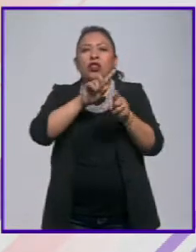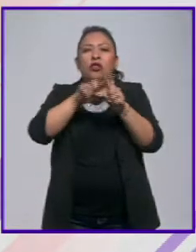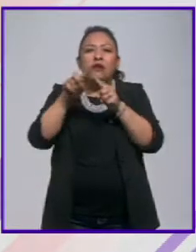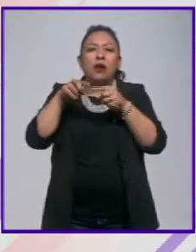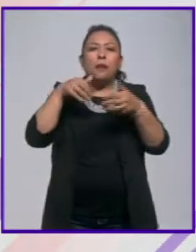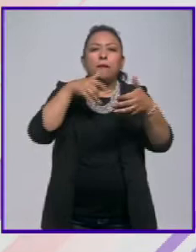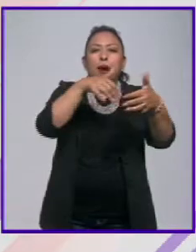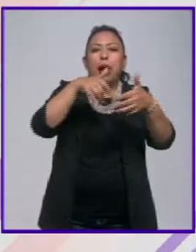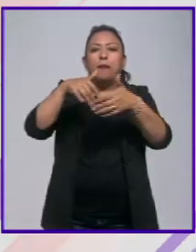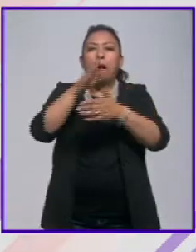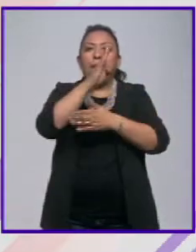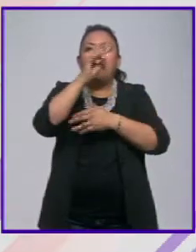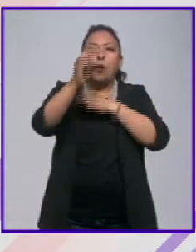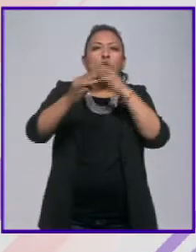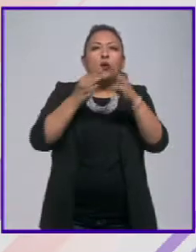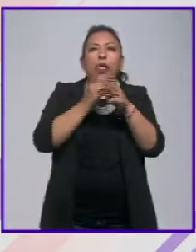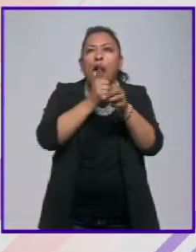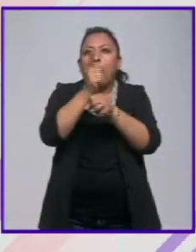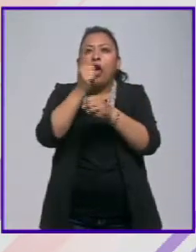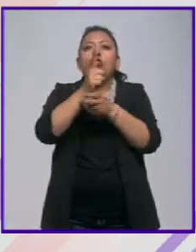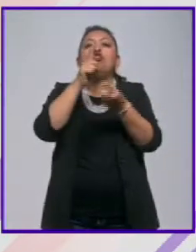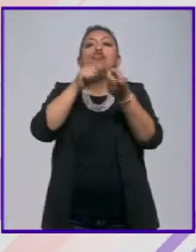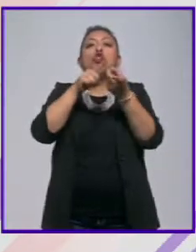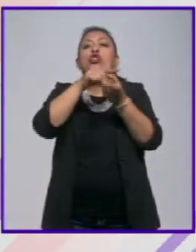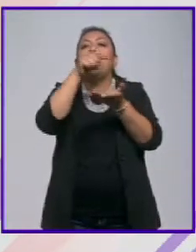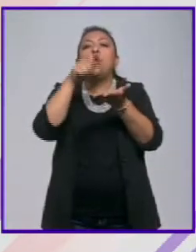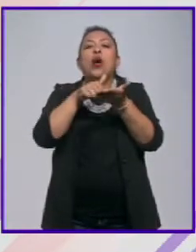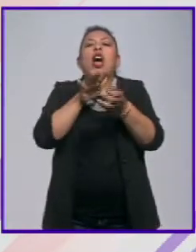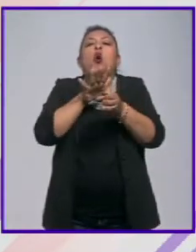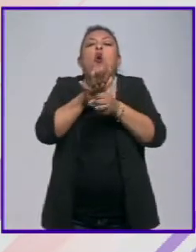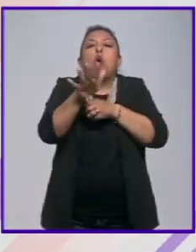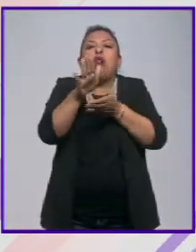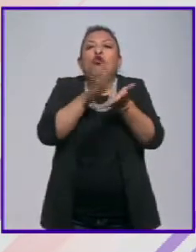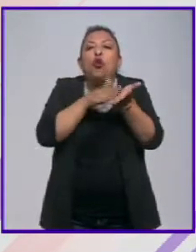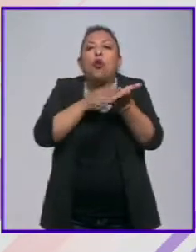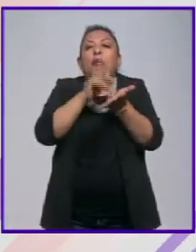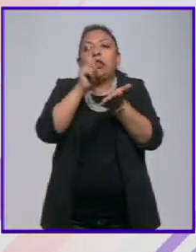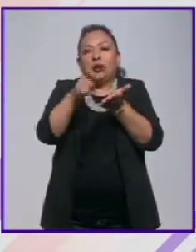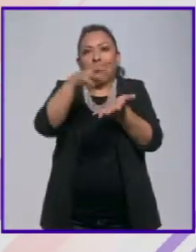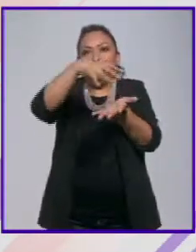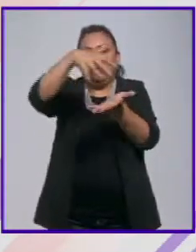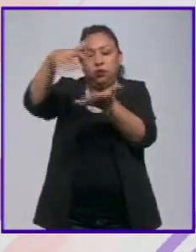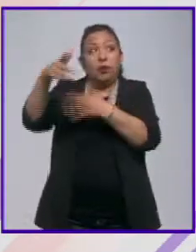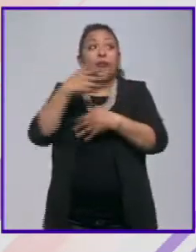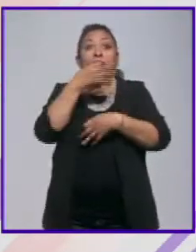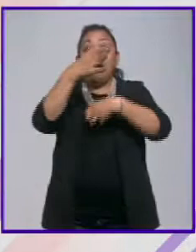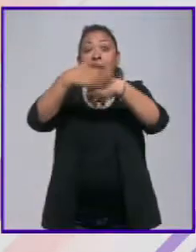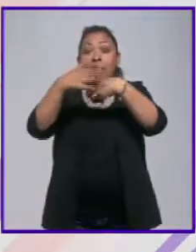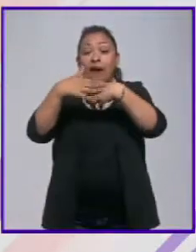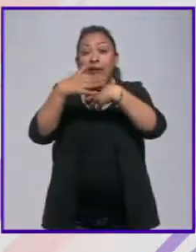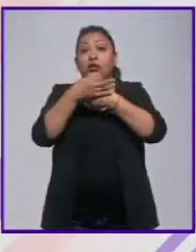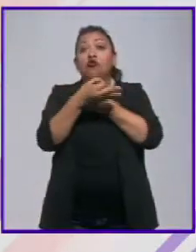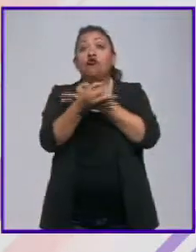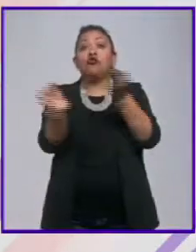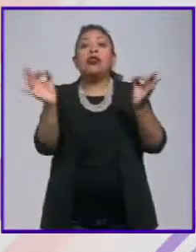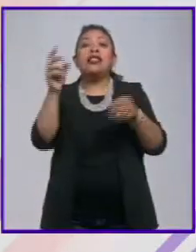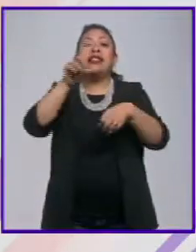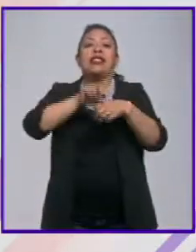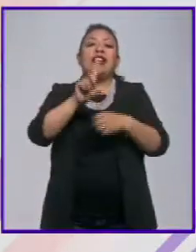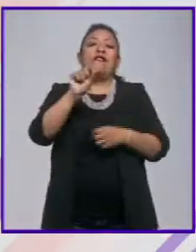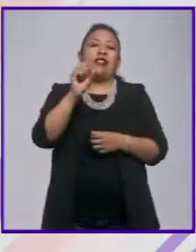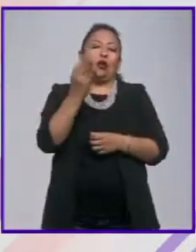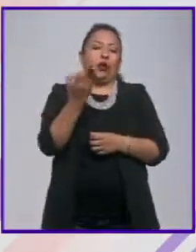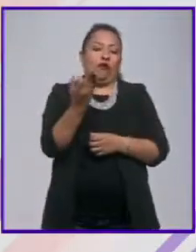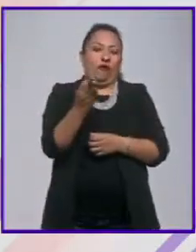y bibliotecas del mundo dónde se encuentran qué documentos. Este anuncio se dio a conocer justo el 24